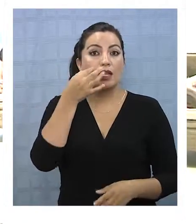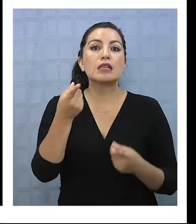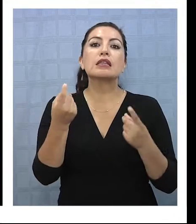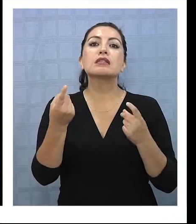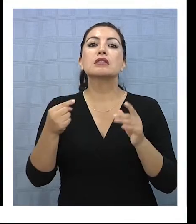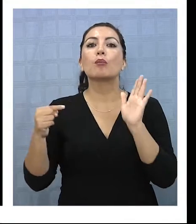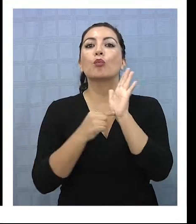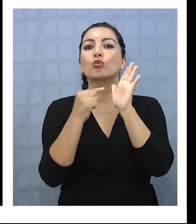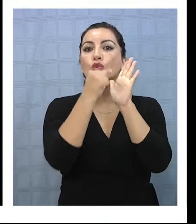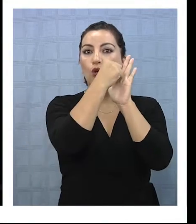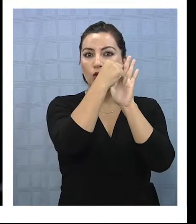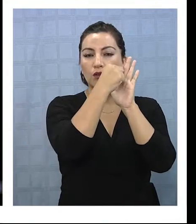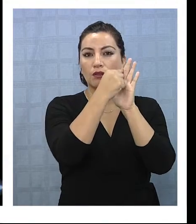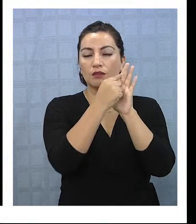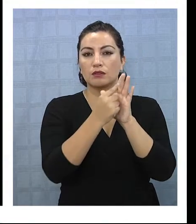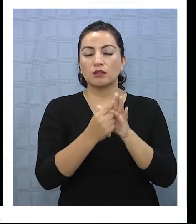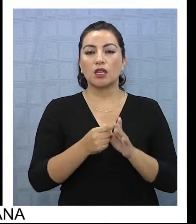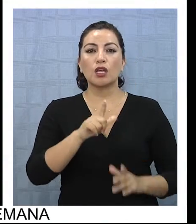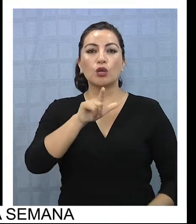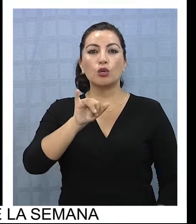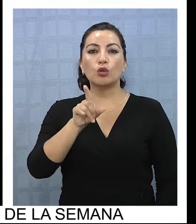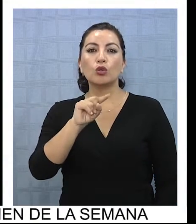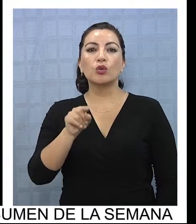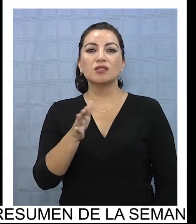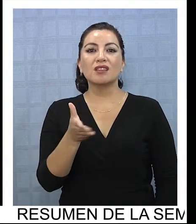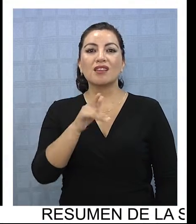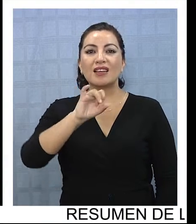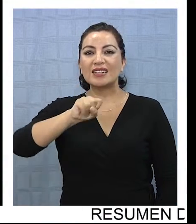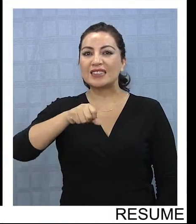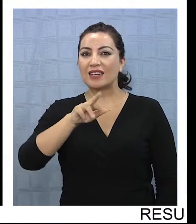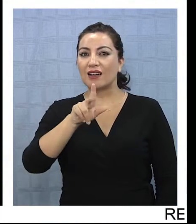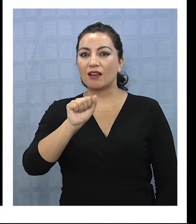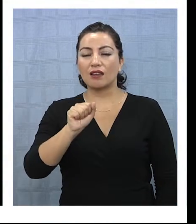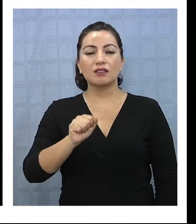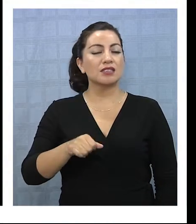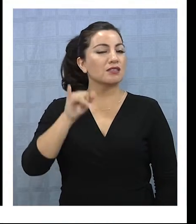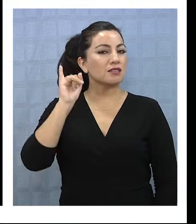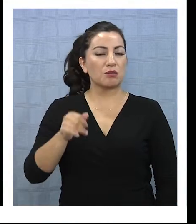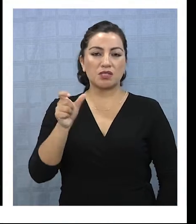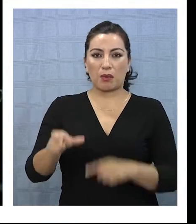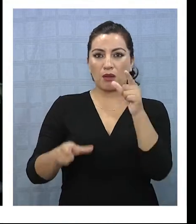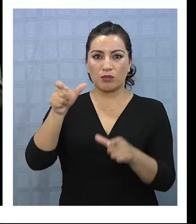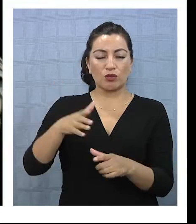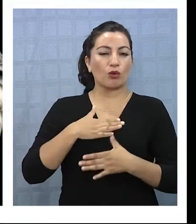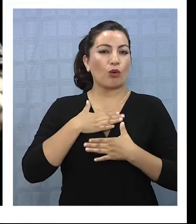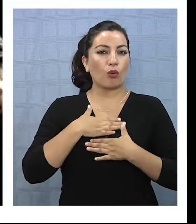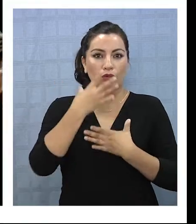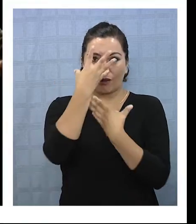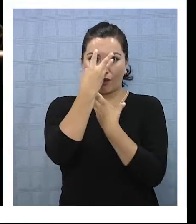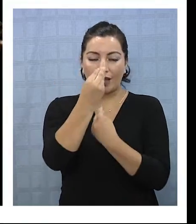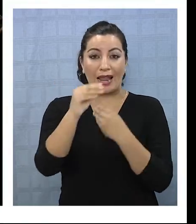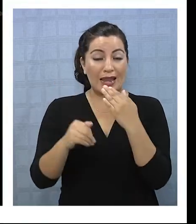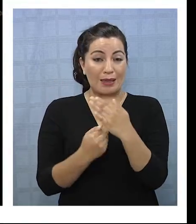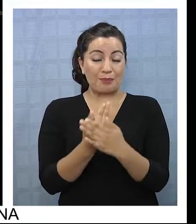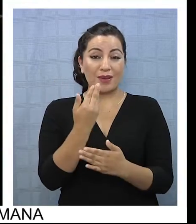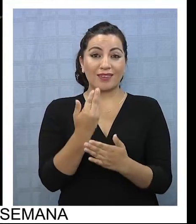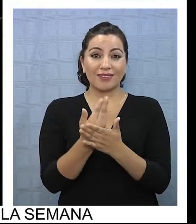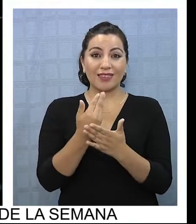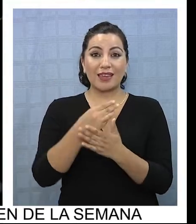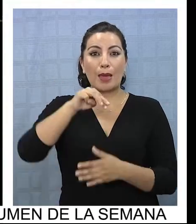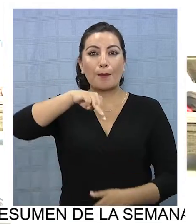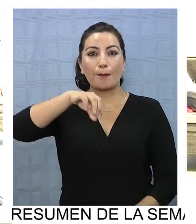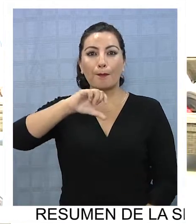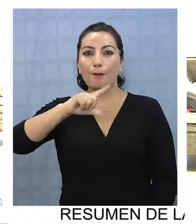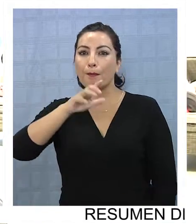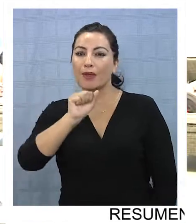rating. Y de los artistas chilenos, Luis Jara es uno de los más populares, es un exitoso animador de televisión, lidera todas las mañanas con su programa